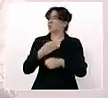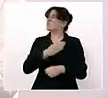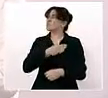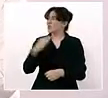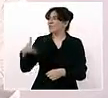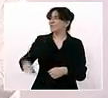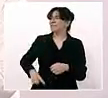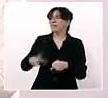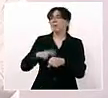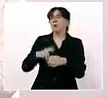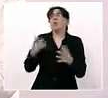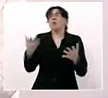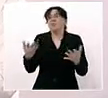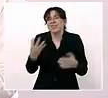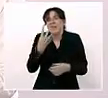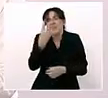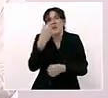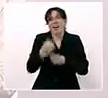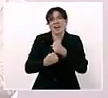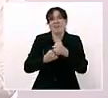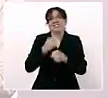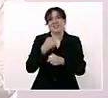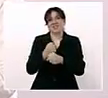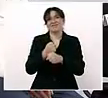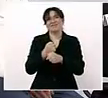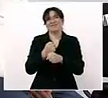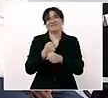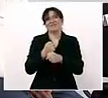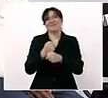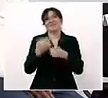cuatro, porque hasta eso